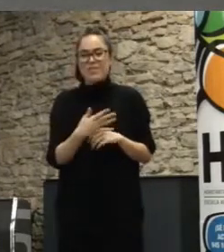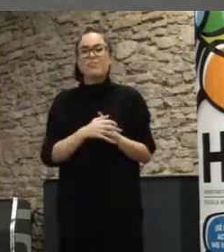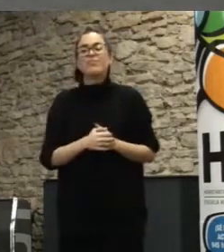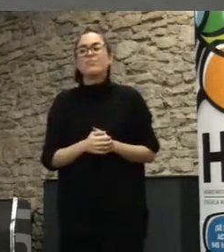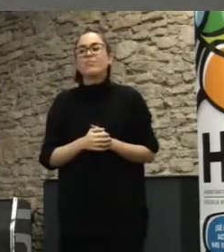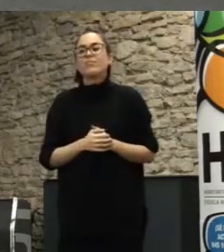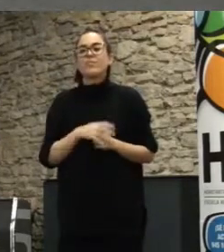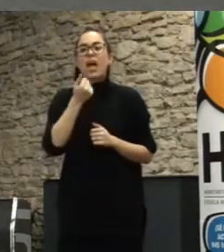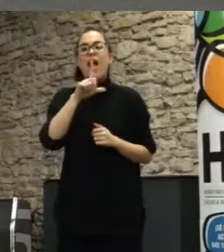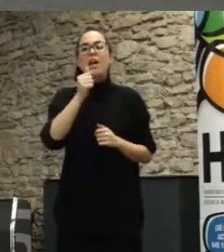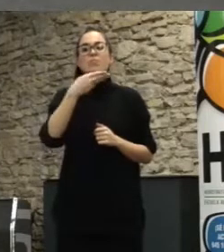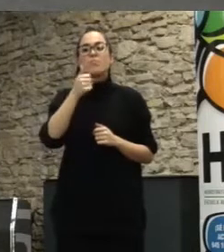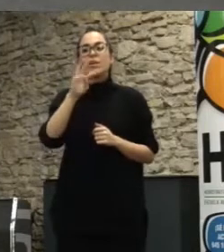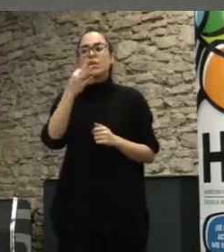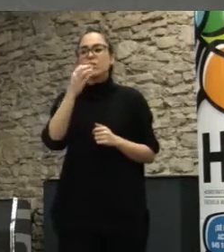Alberto Alberto Ruido no